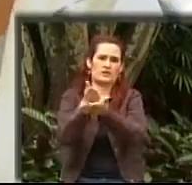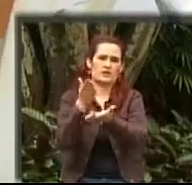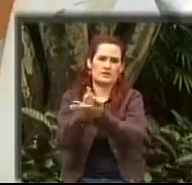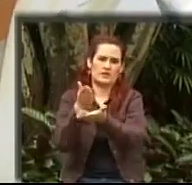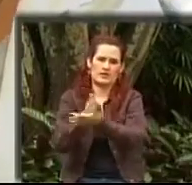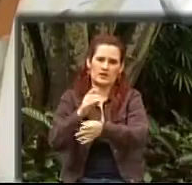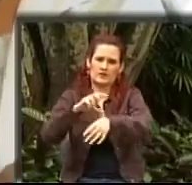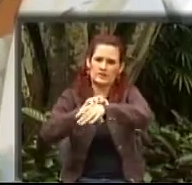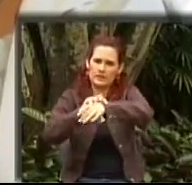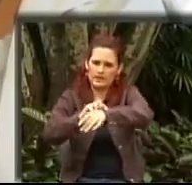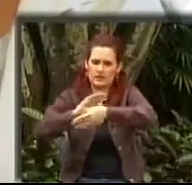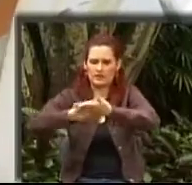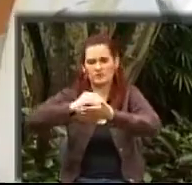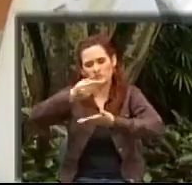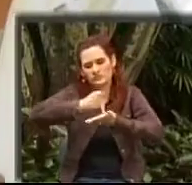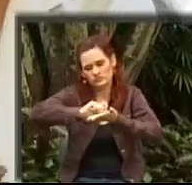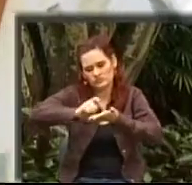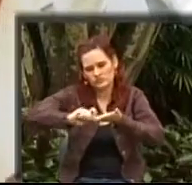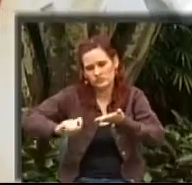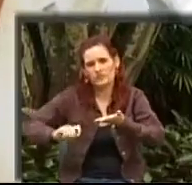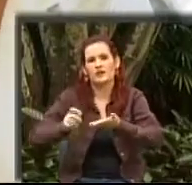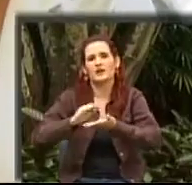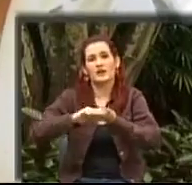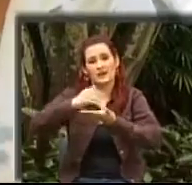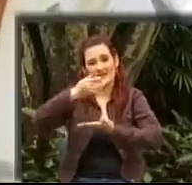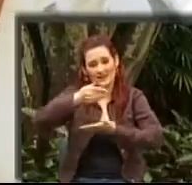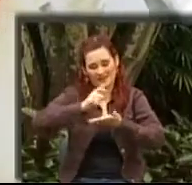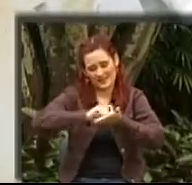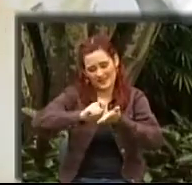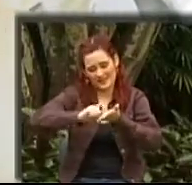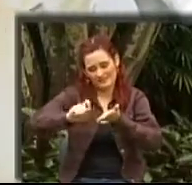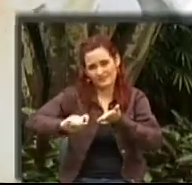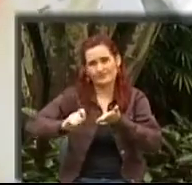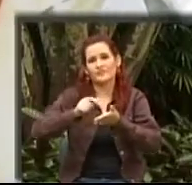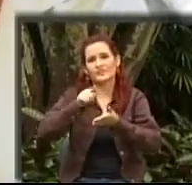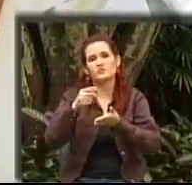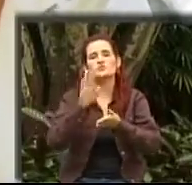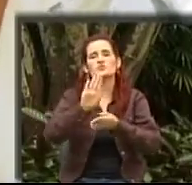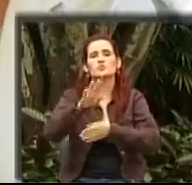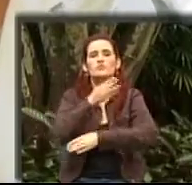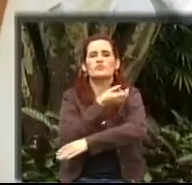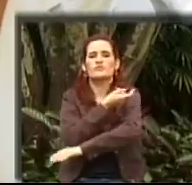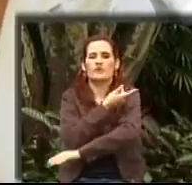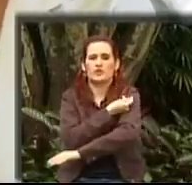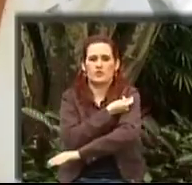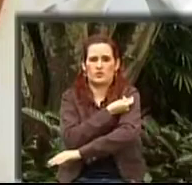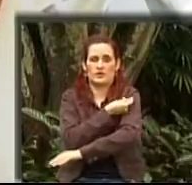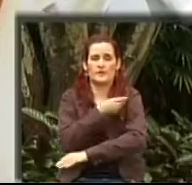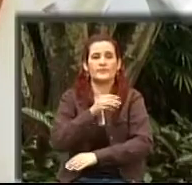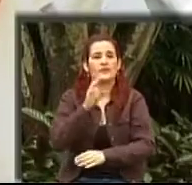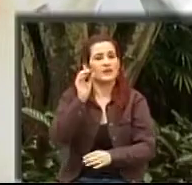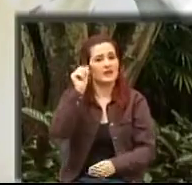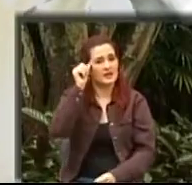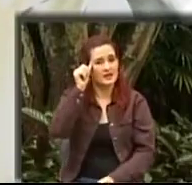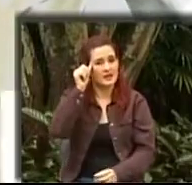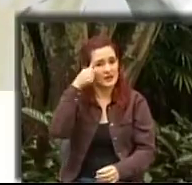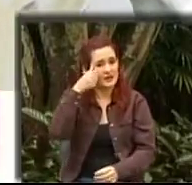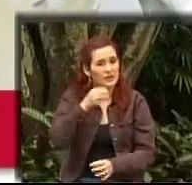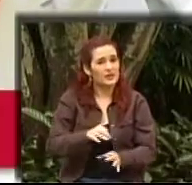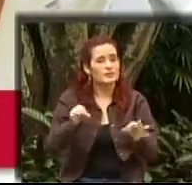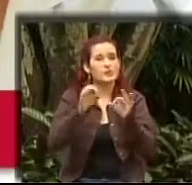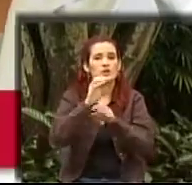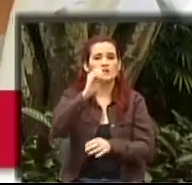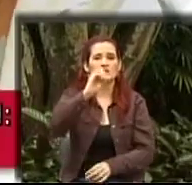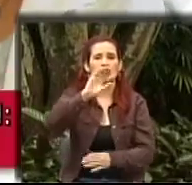que hacen parte del PAI en menores, desde los niños de 0 a 6 años, la vacuna contra la influenza,